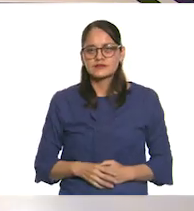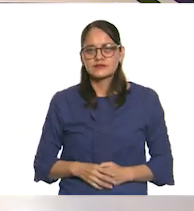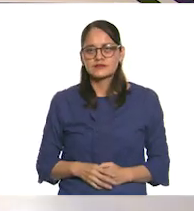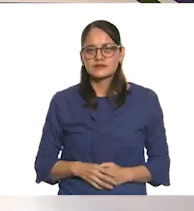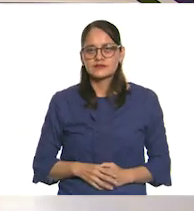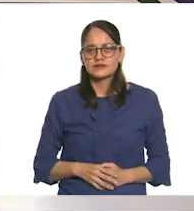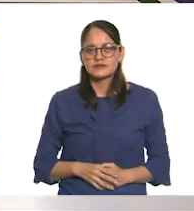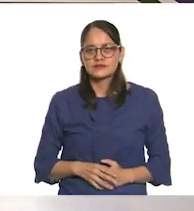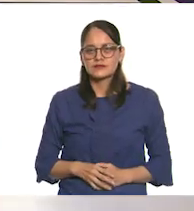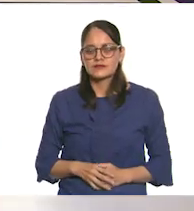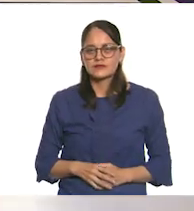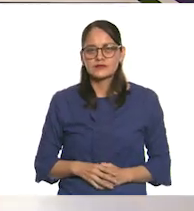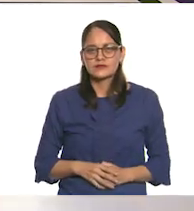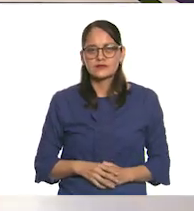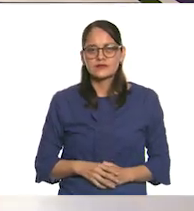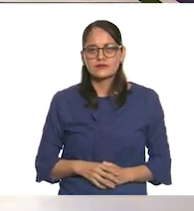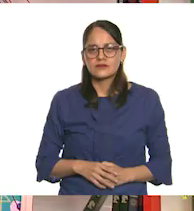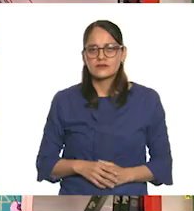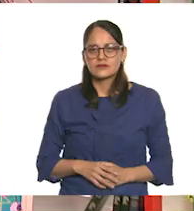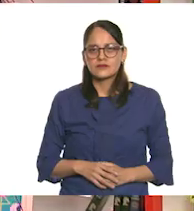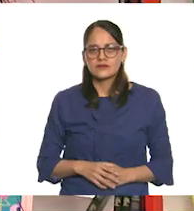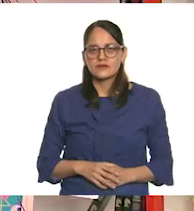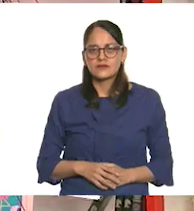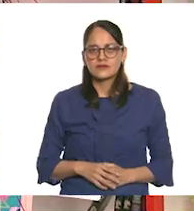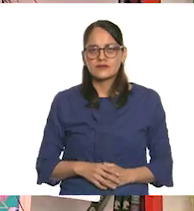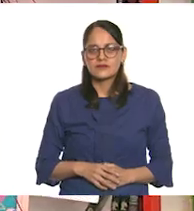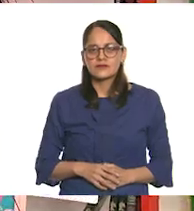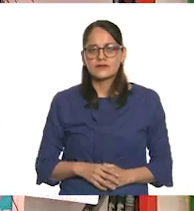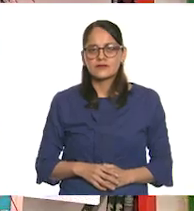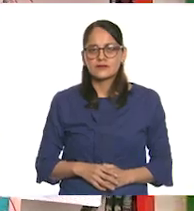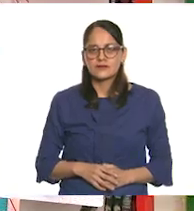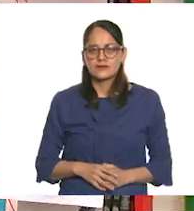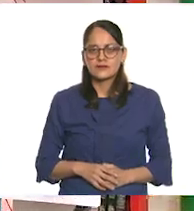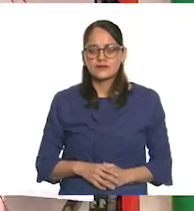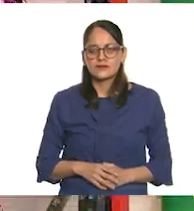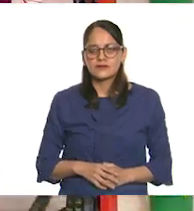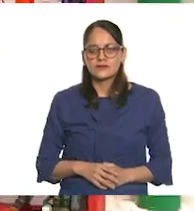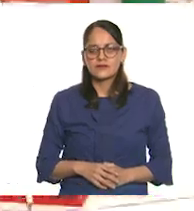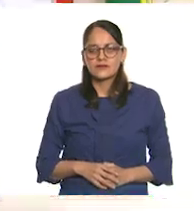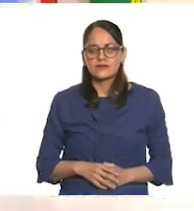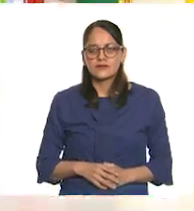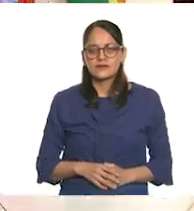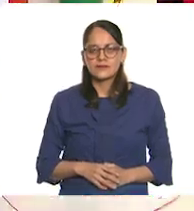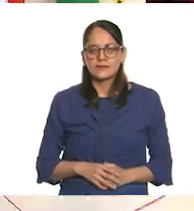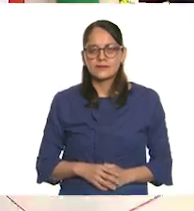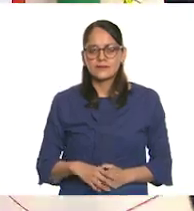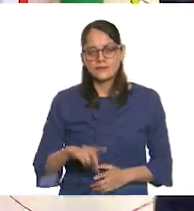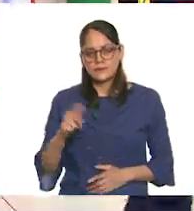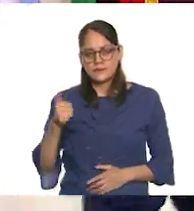a poner este acá.